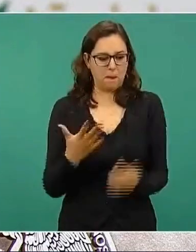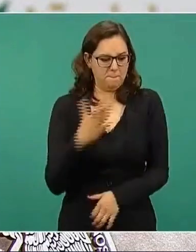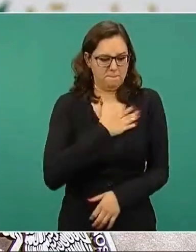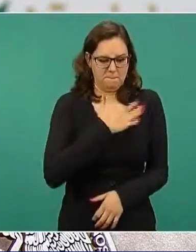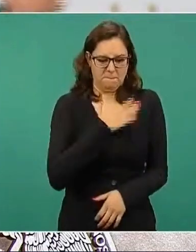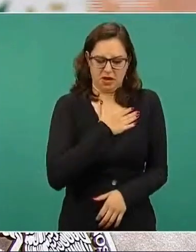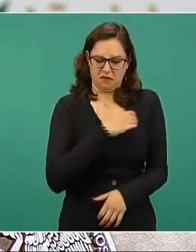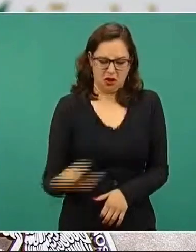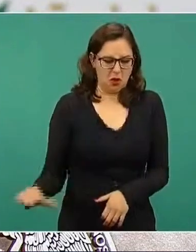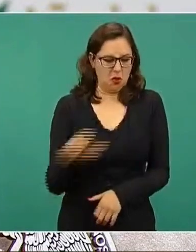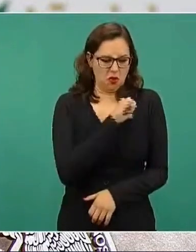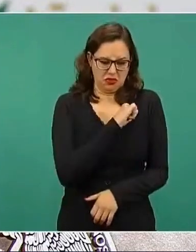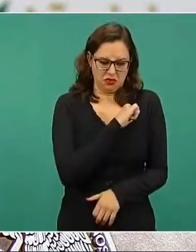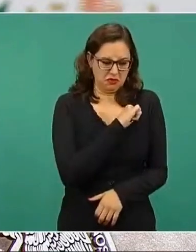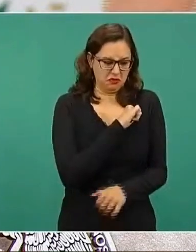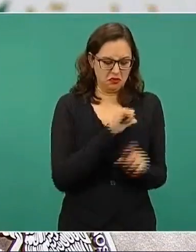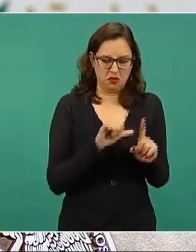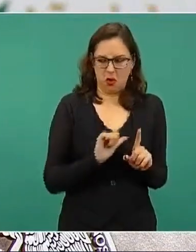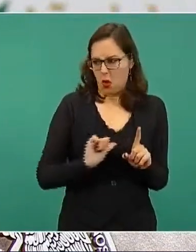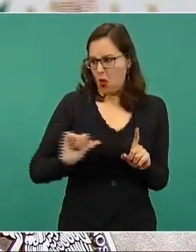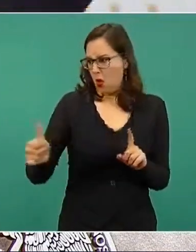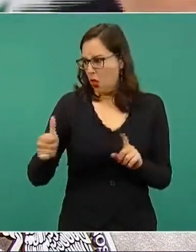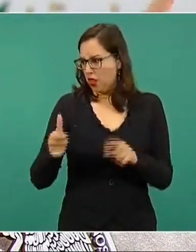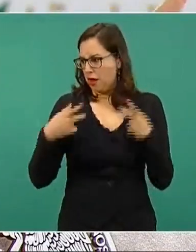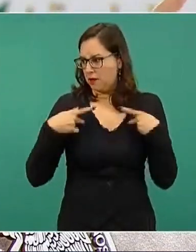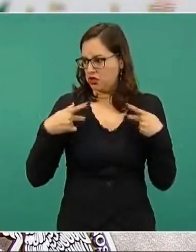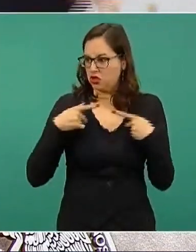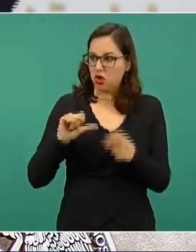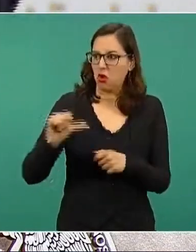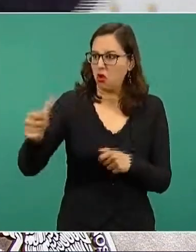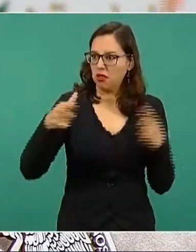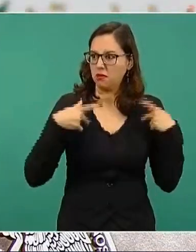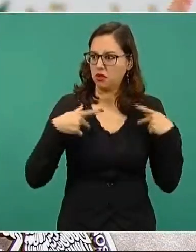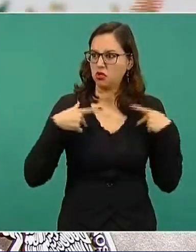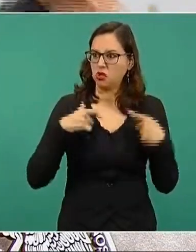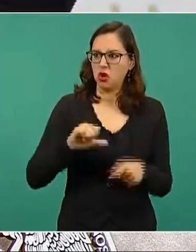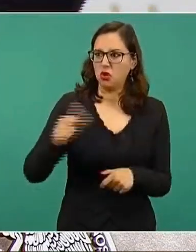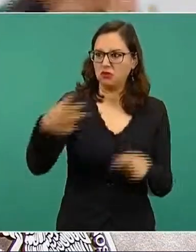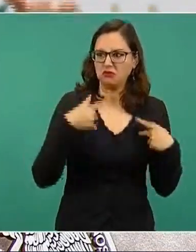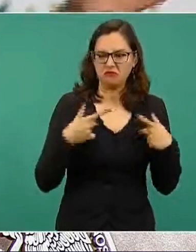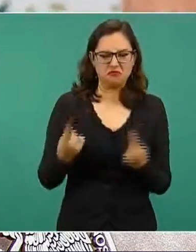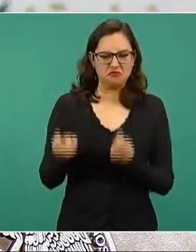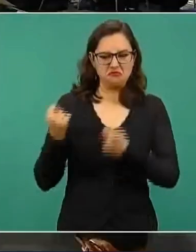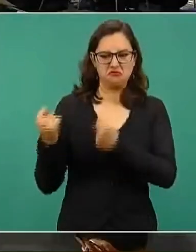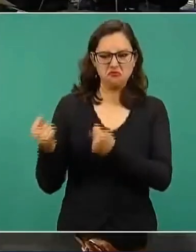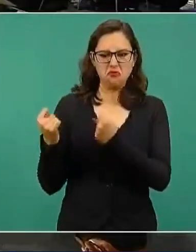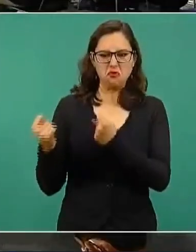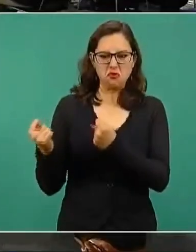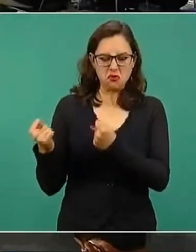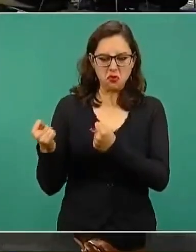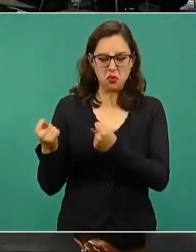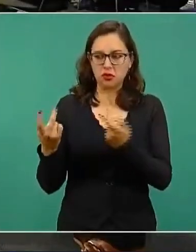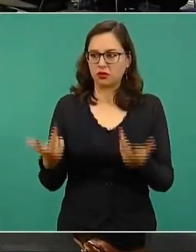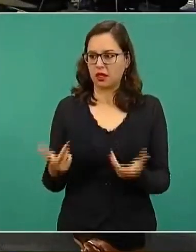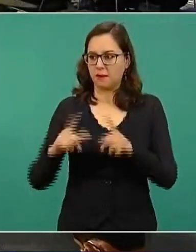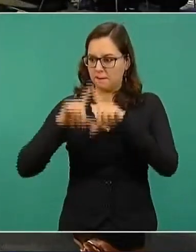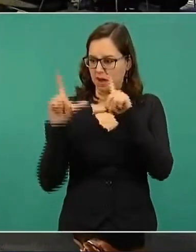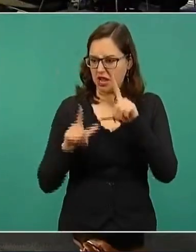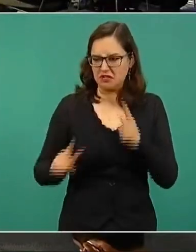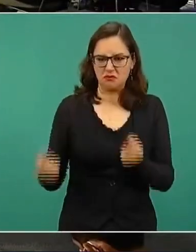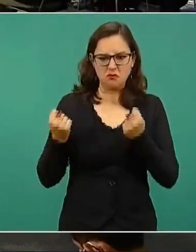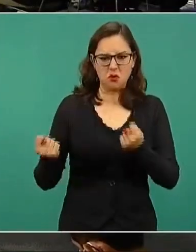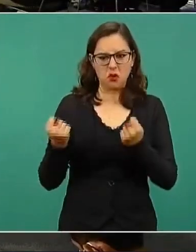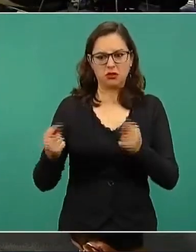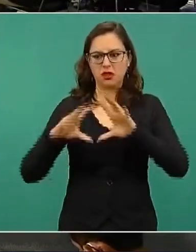pensar en que junto hay otra persona con otra familia y junto hay otra persona con otra familia y hay un país entero y hay un mundo entero.